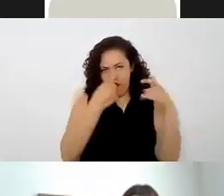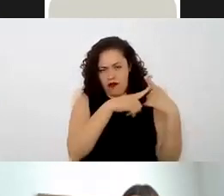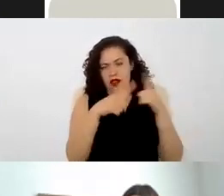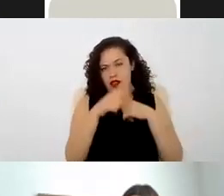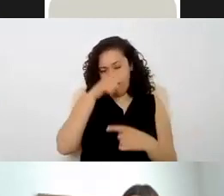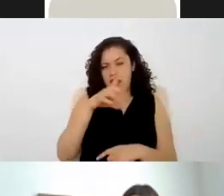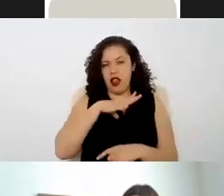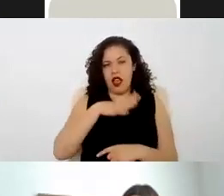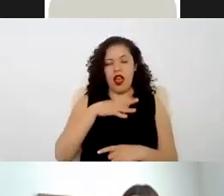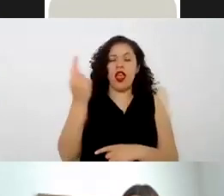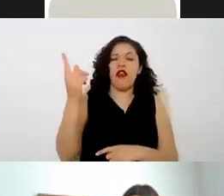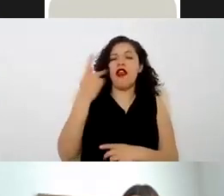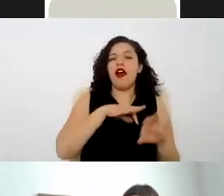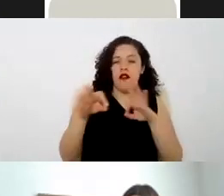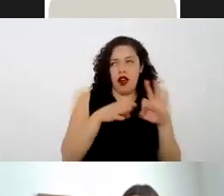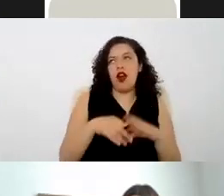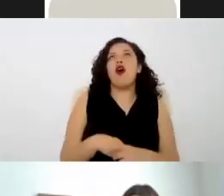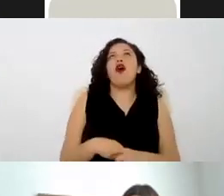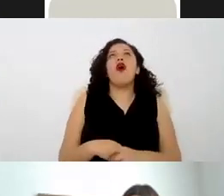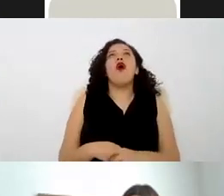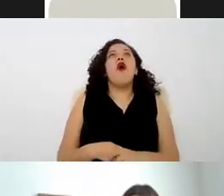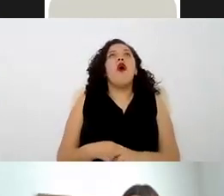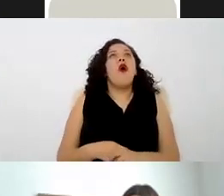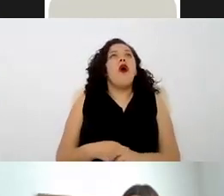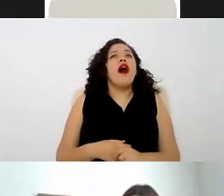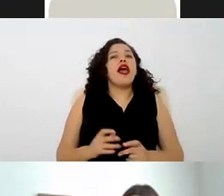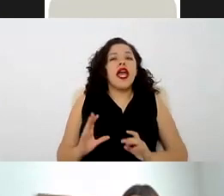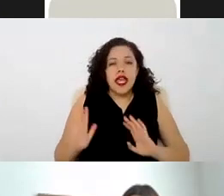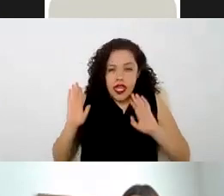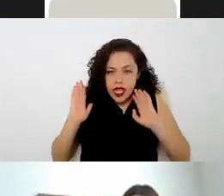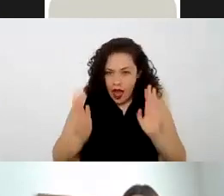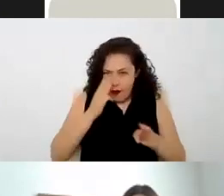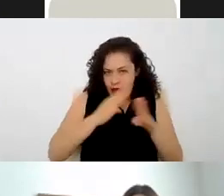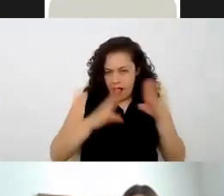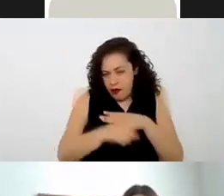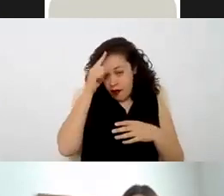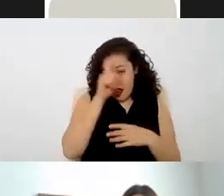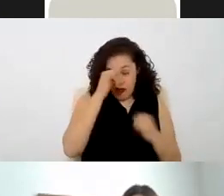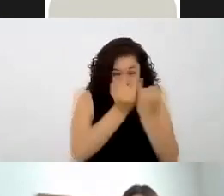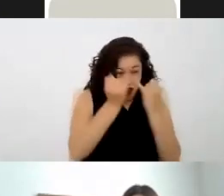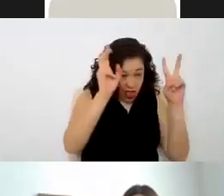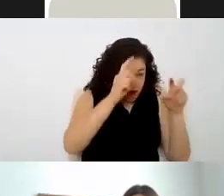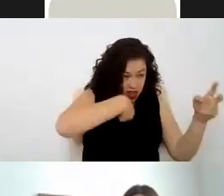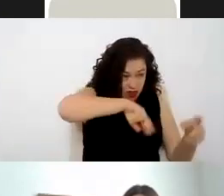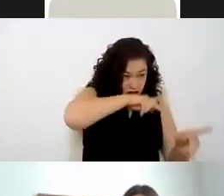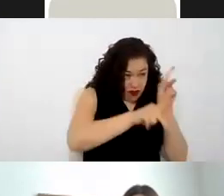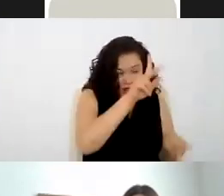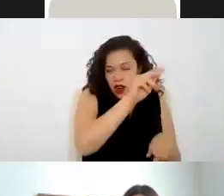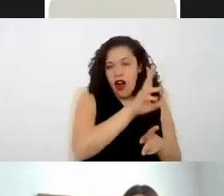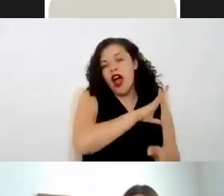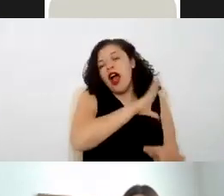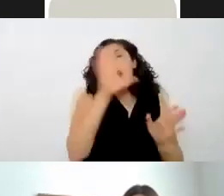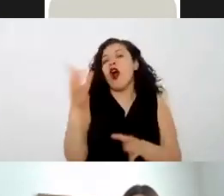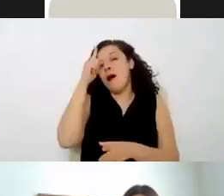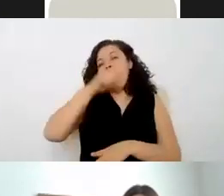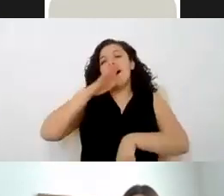ser el teletrabajo que ya no es materialmente de la misma naturaleza sino que tiene un índole mucho más intelectual y a